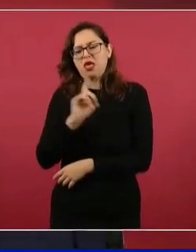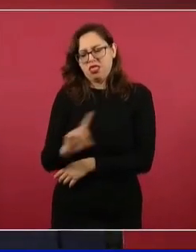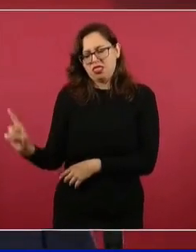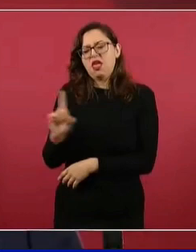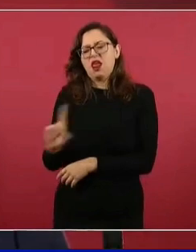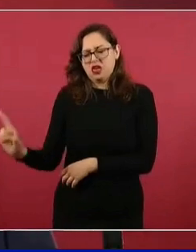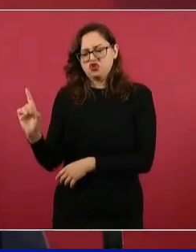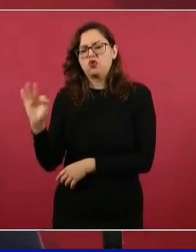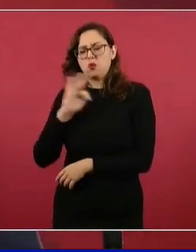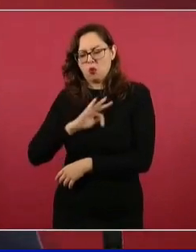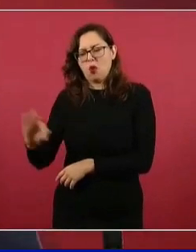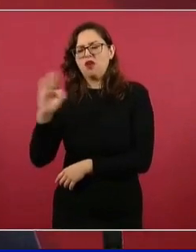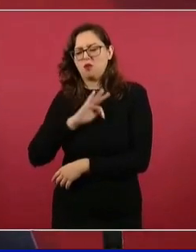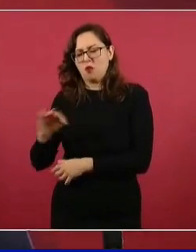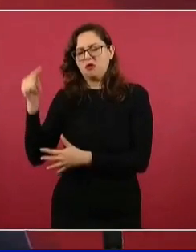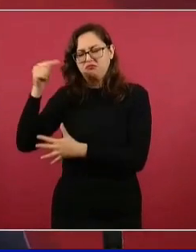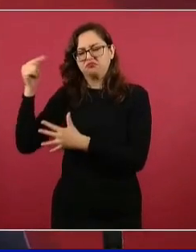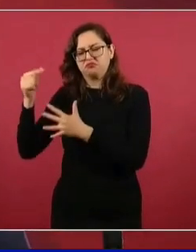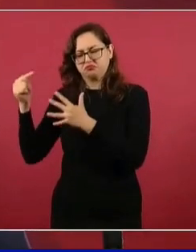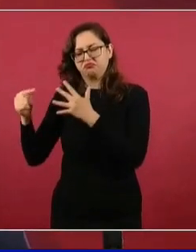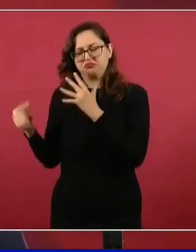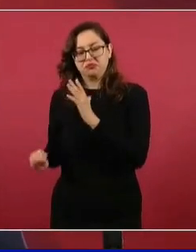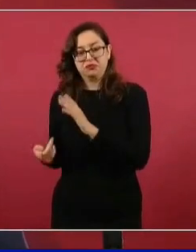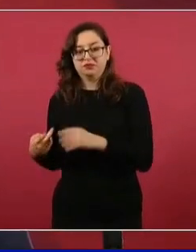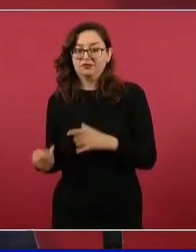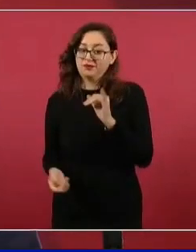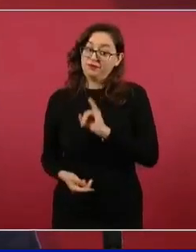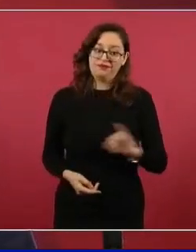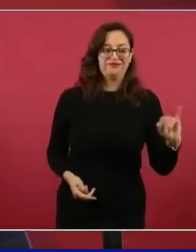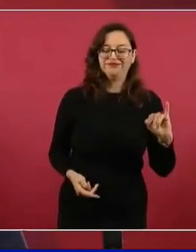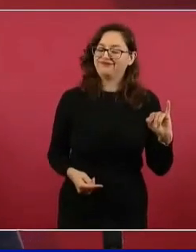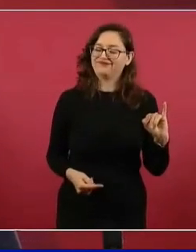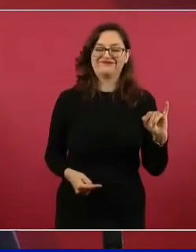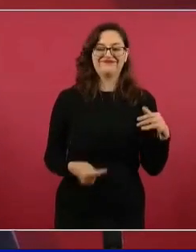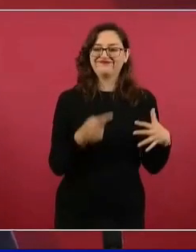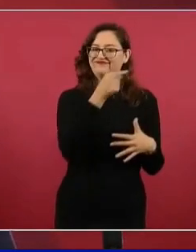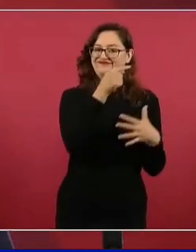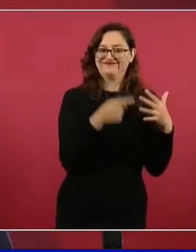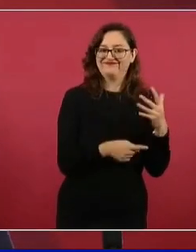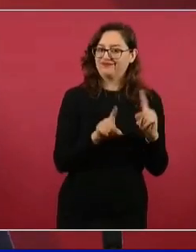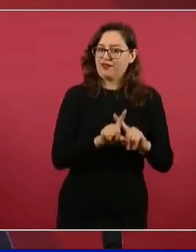toda costa sin escrúpulos morales de ninguna índole no es de izquierda,